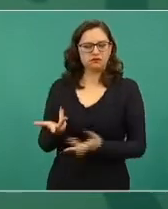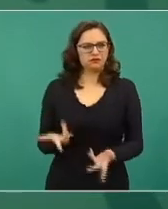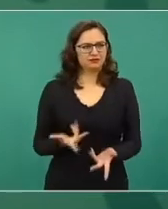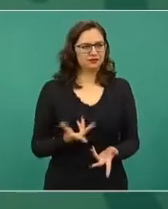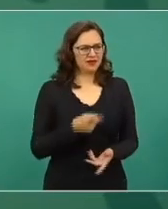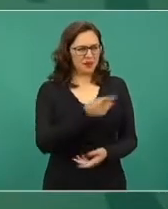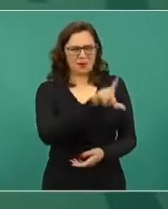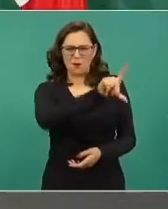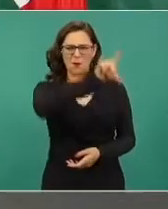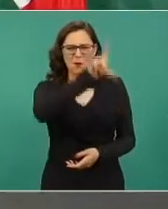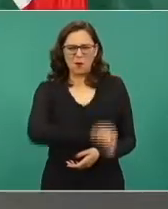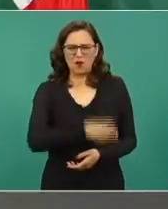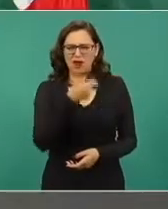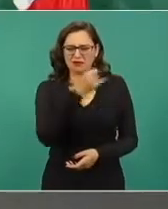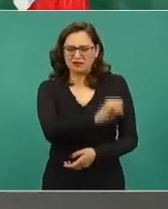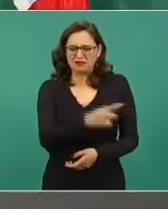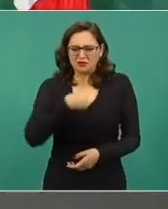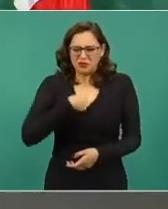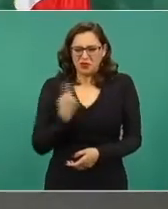¿qué tenemos que ver nosotros?